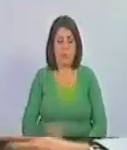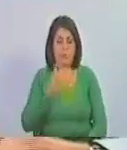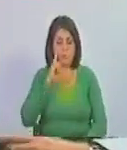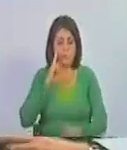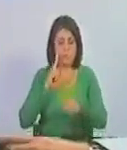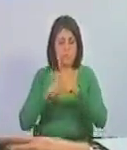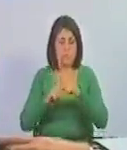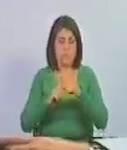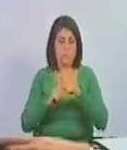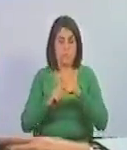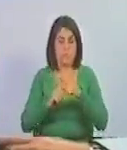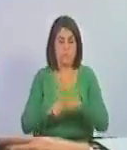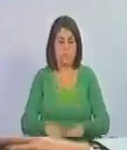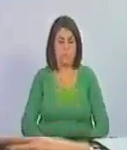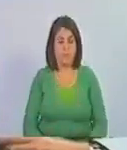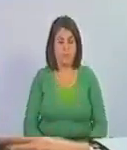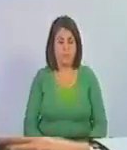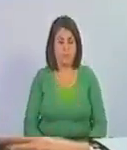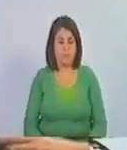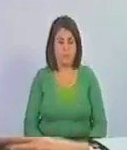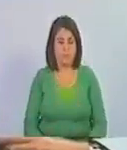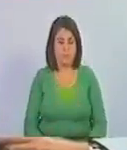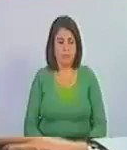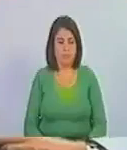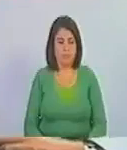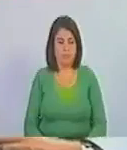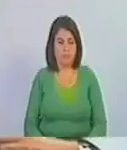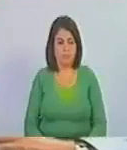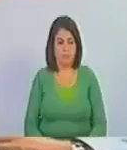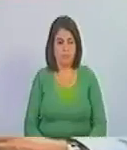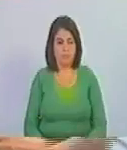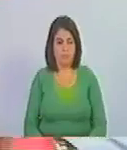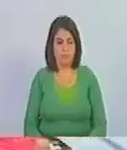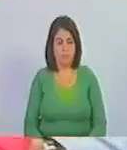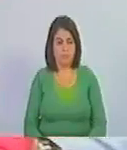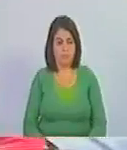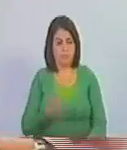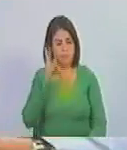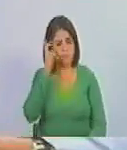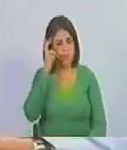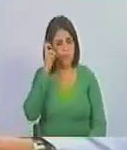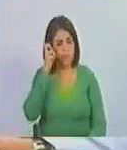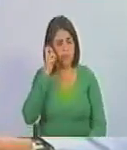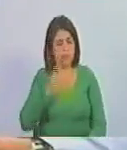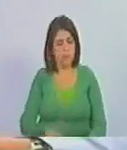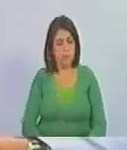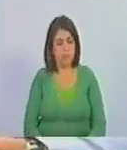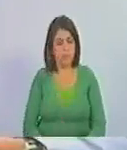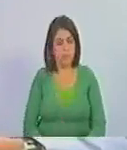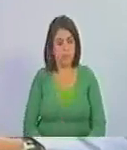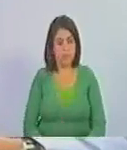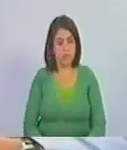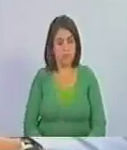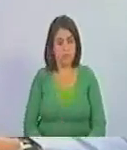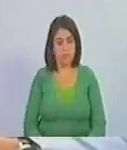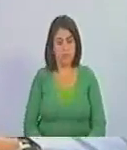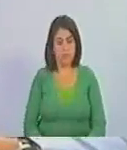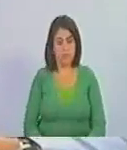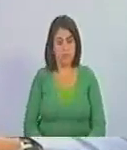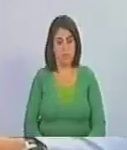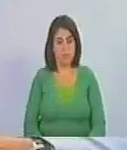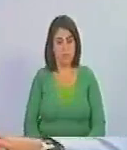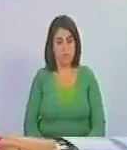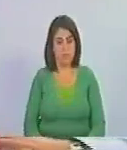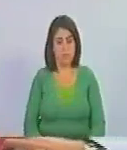y en organizaciones sencillas y funcibles que sepamos sintetizar en